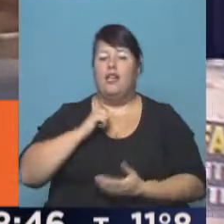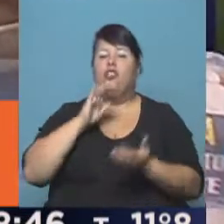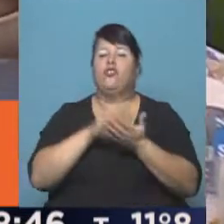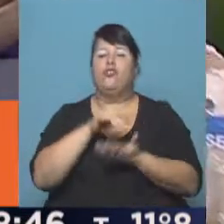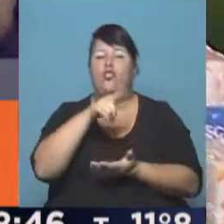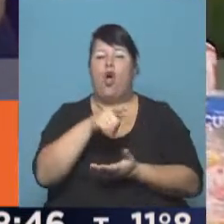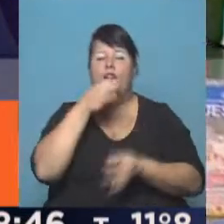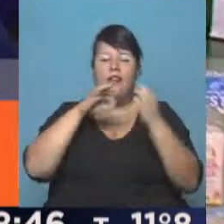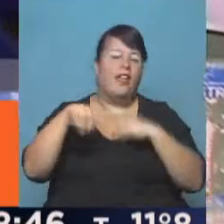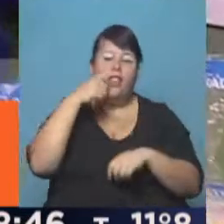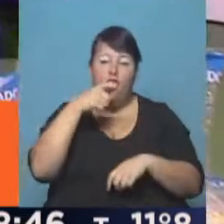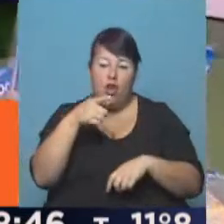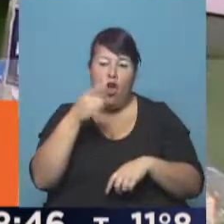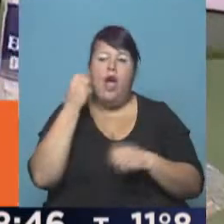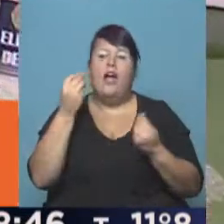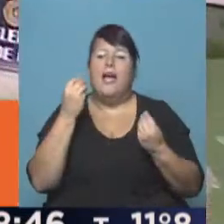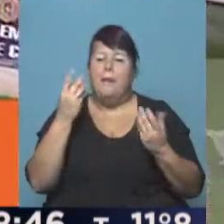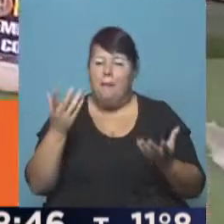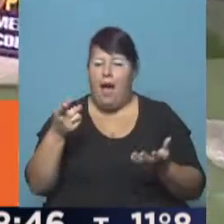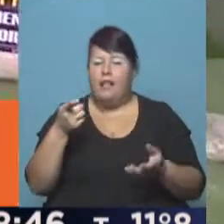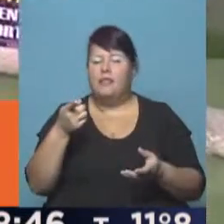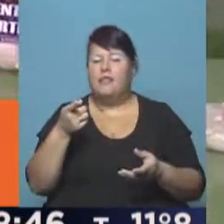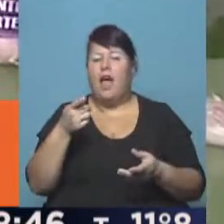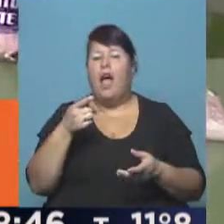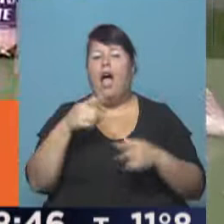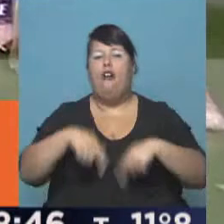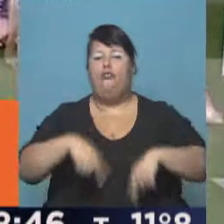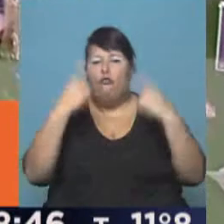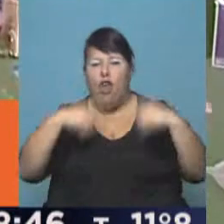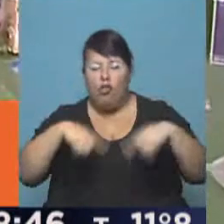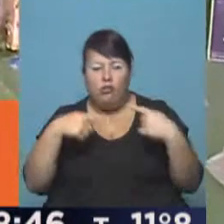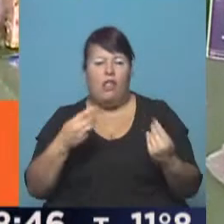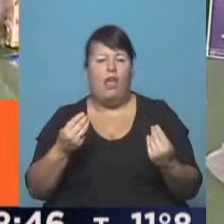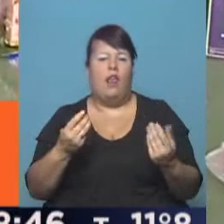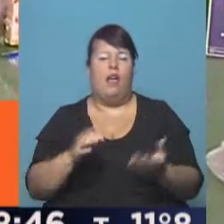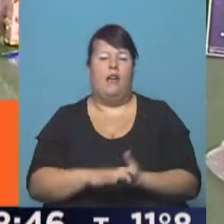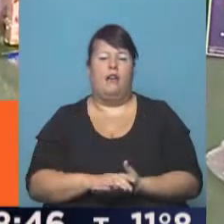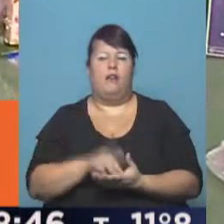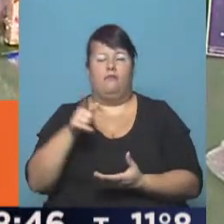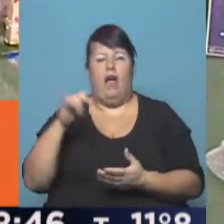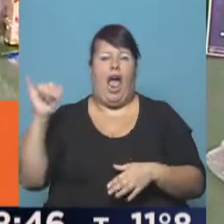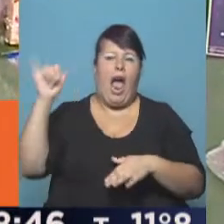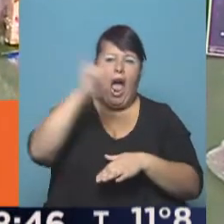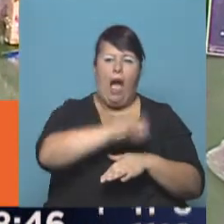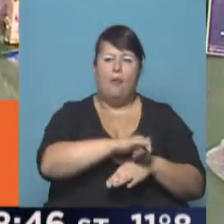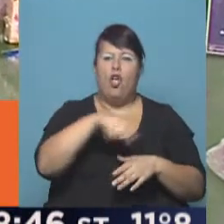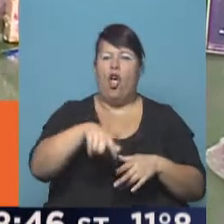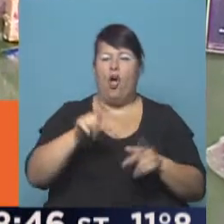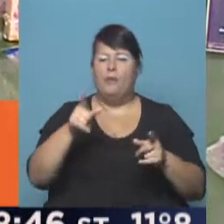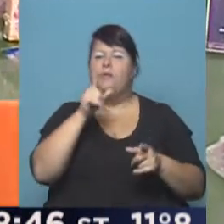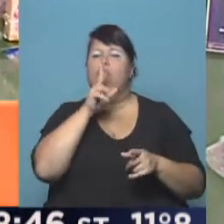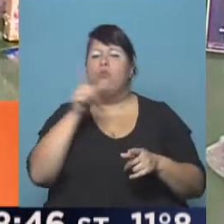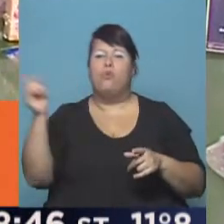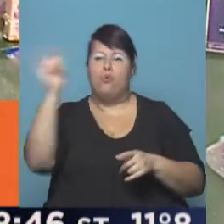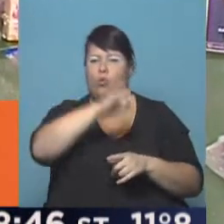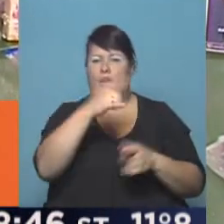de narcotráfico. ¿Qué es lo que está pasando en la frontera con avionetas que ingresan en estas rutas